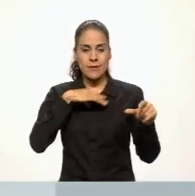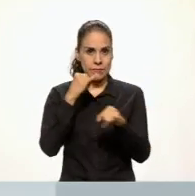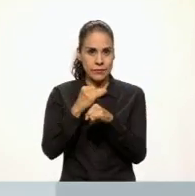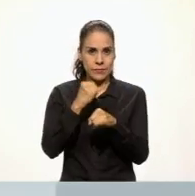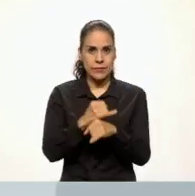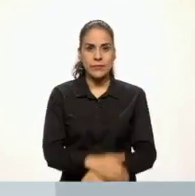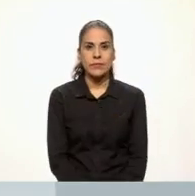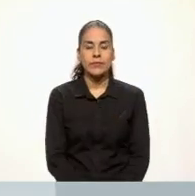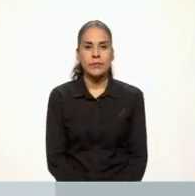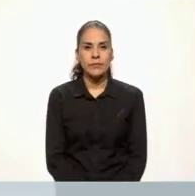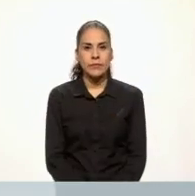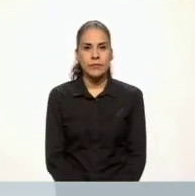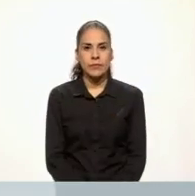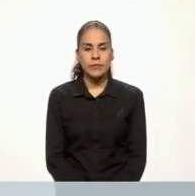pantalla.